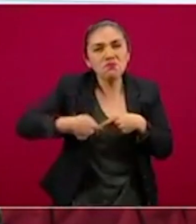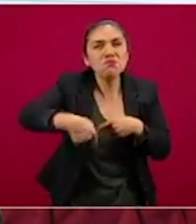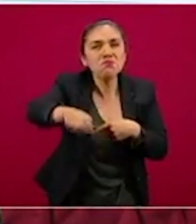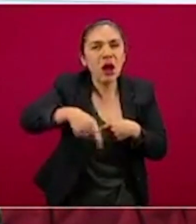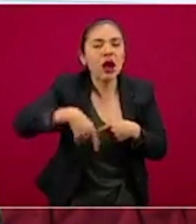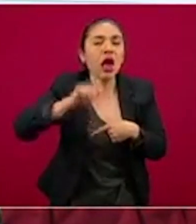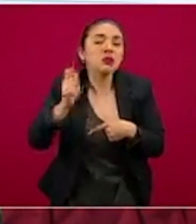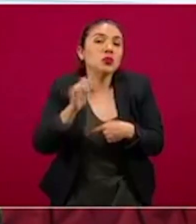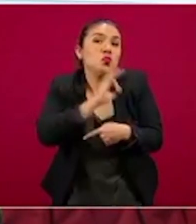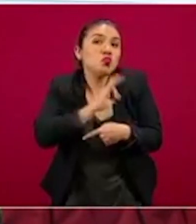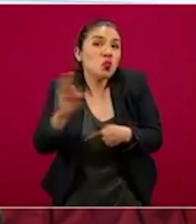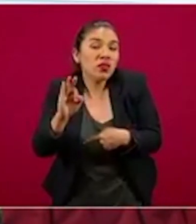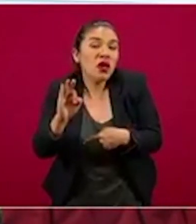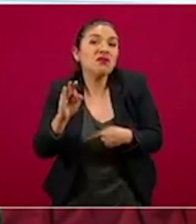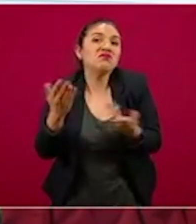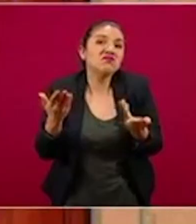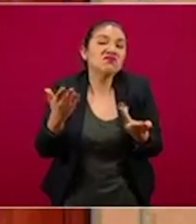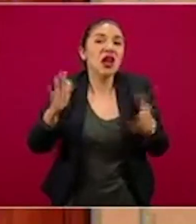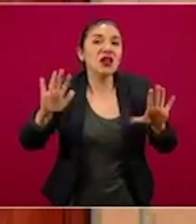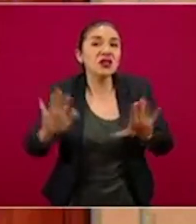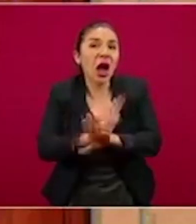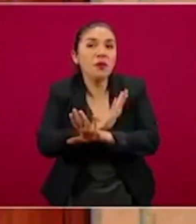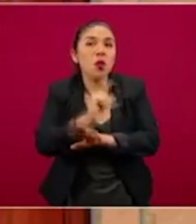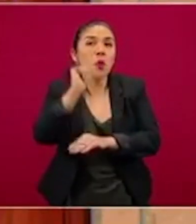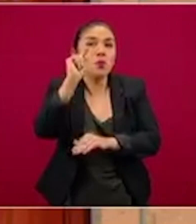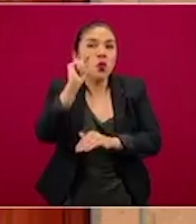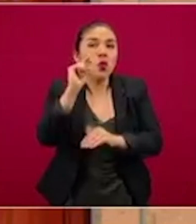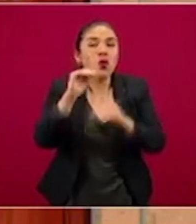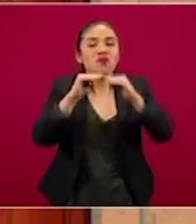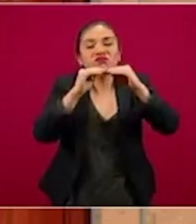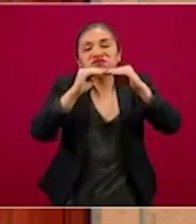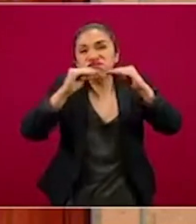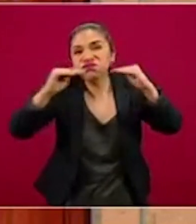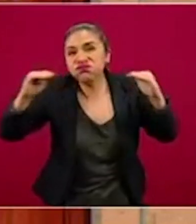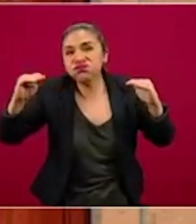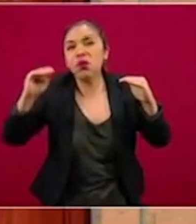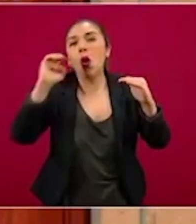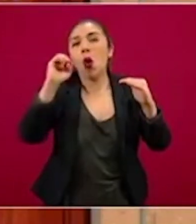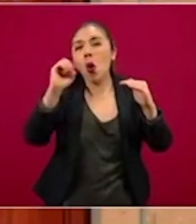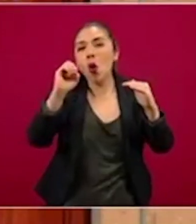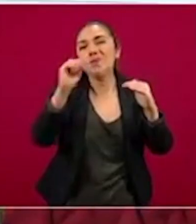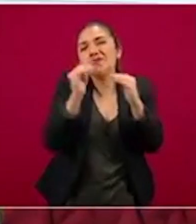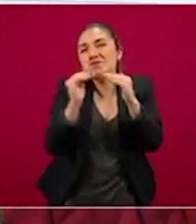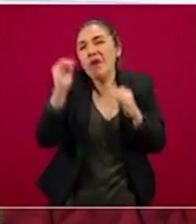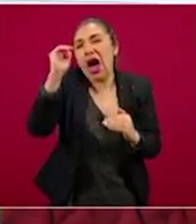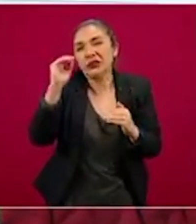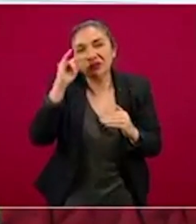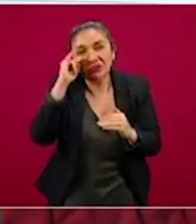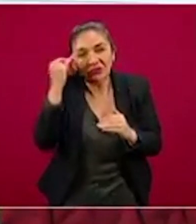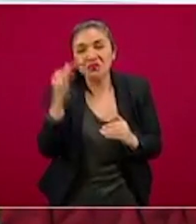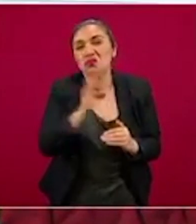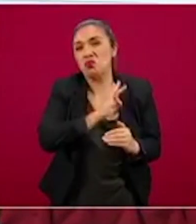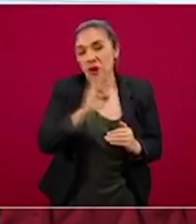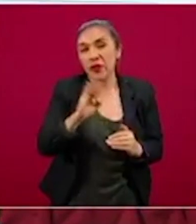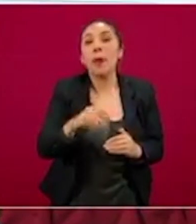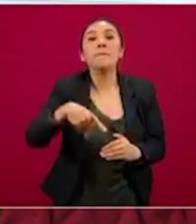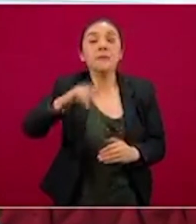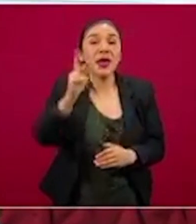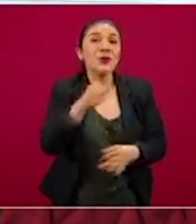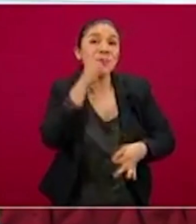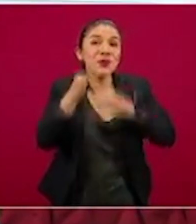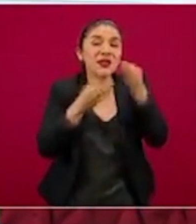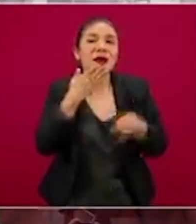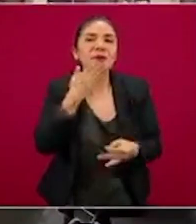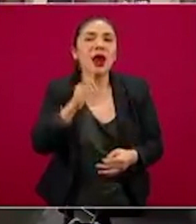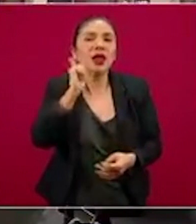descenso en su momento pueda más bien moverse hacia una meseta o inclusive un ligero incremento. La buena noticia en todo caso